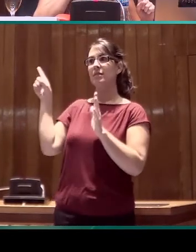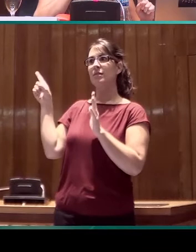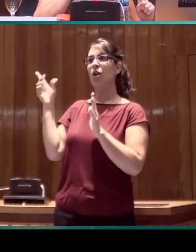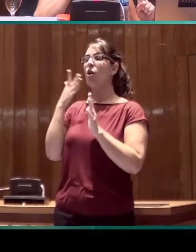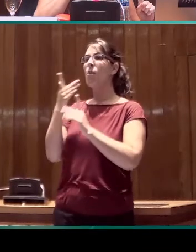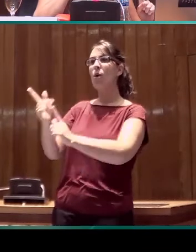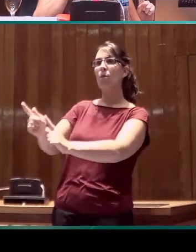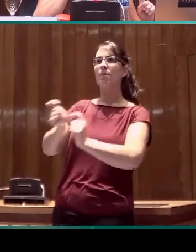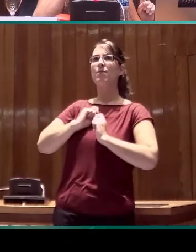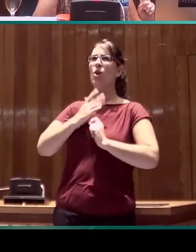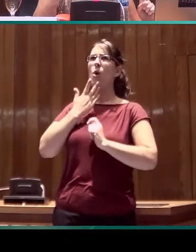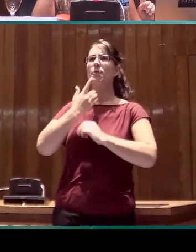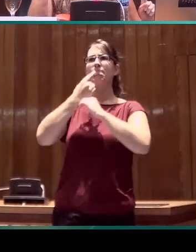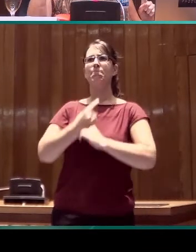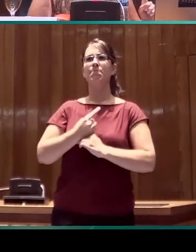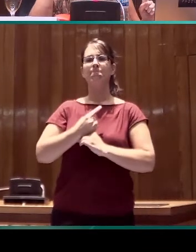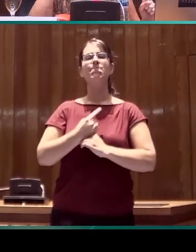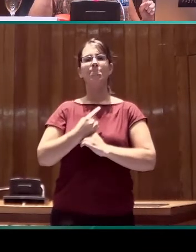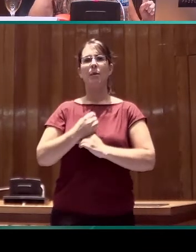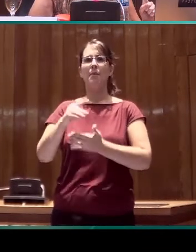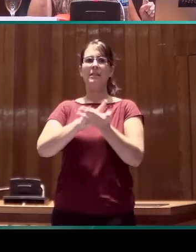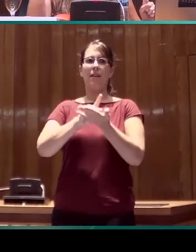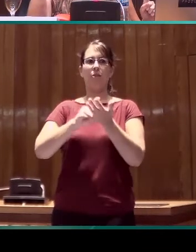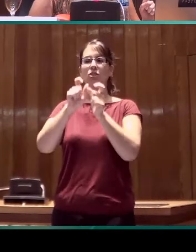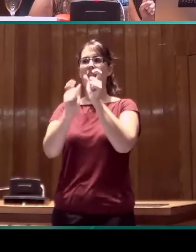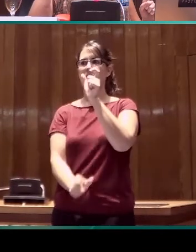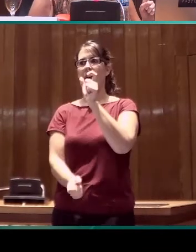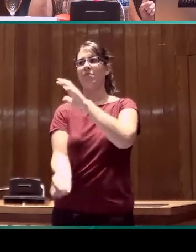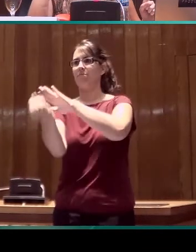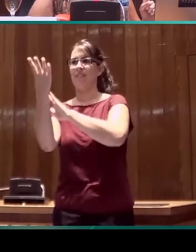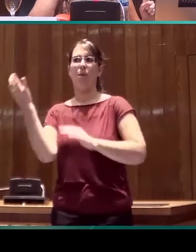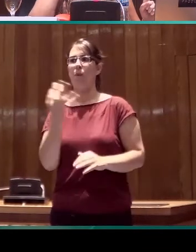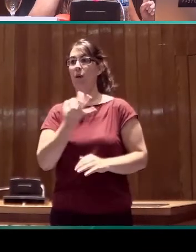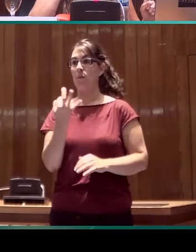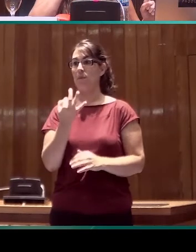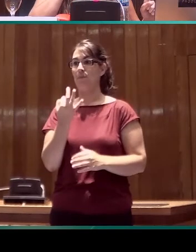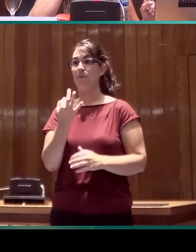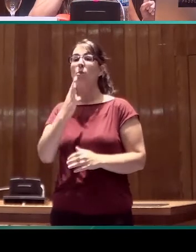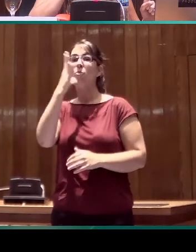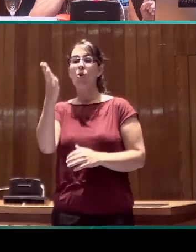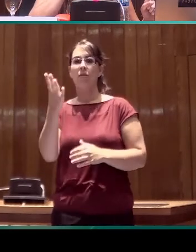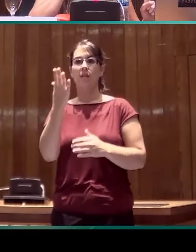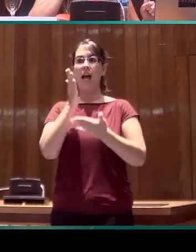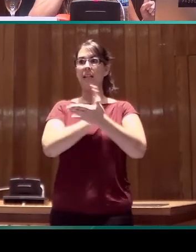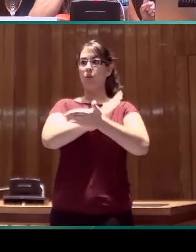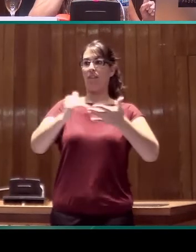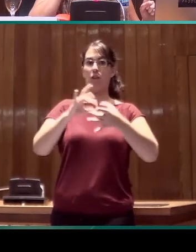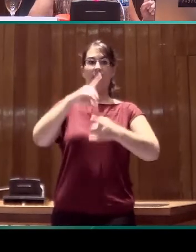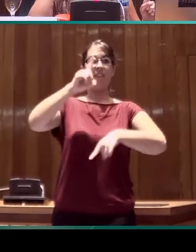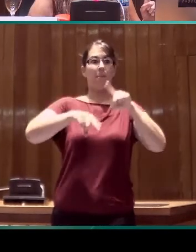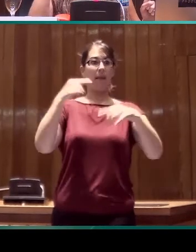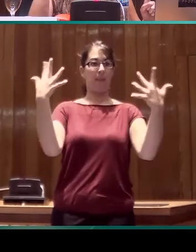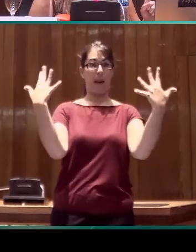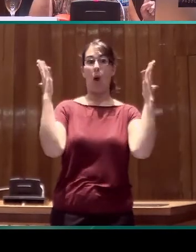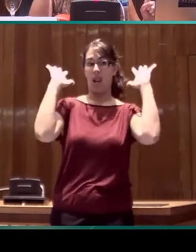base de datos léxica, porque cada uno de los elementos que vayamos poniendo en la línea de las articulaciones manuales